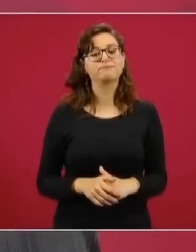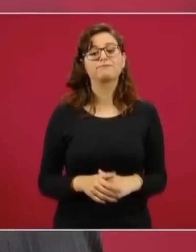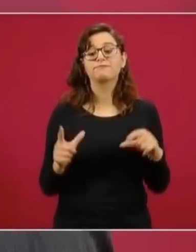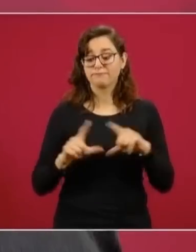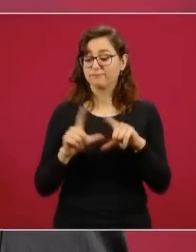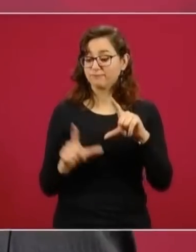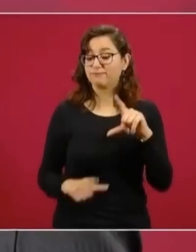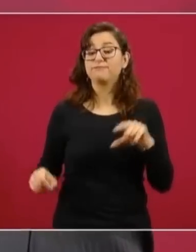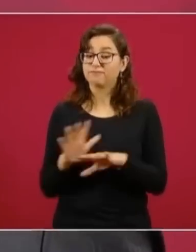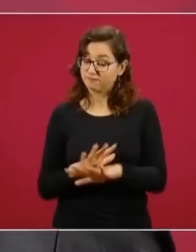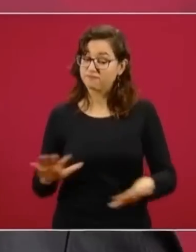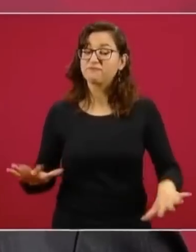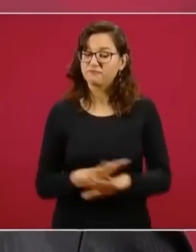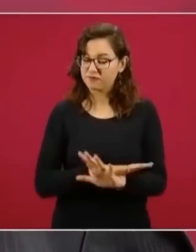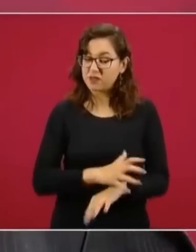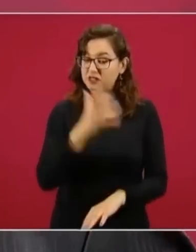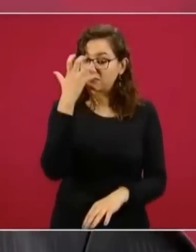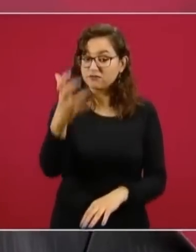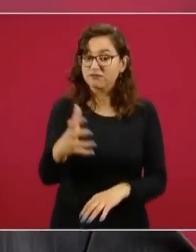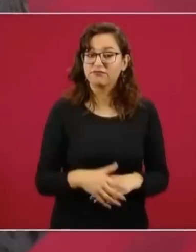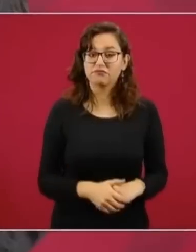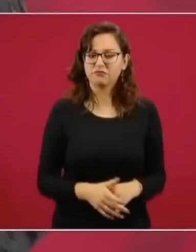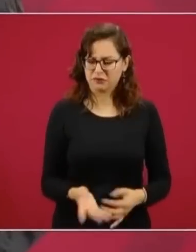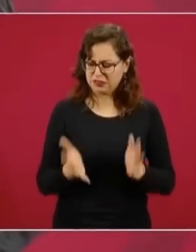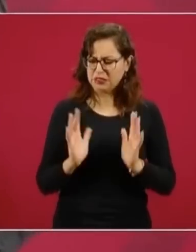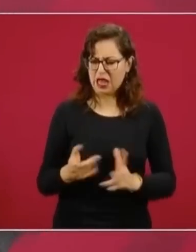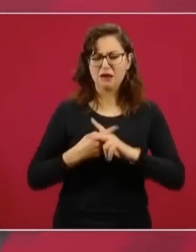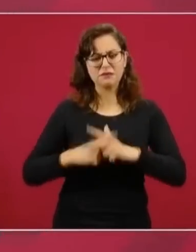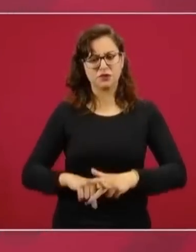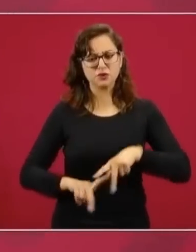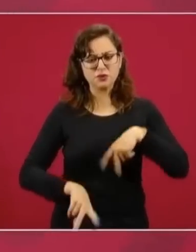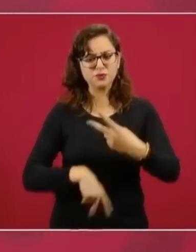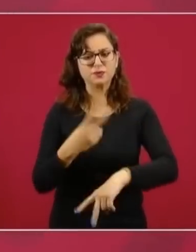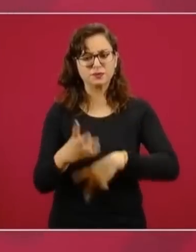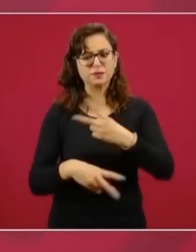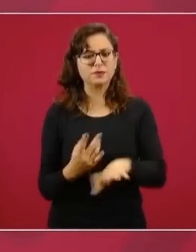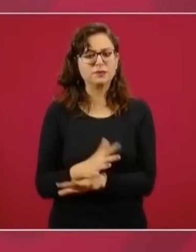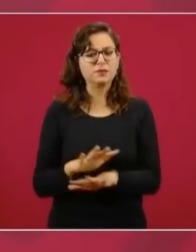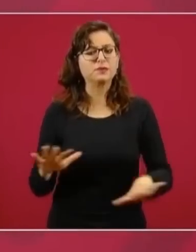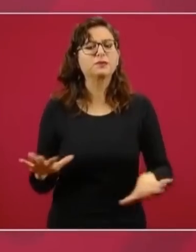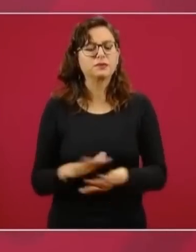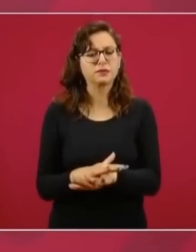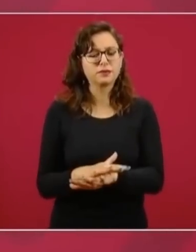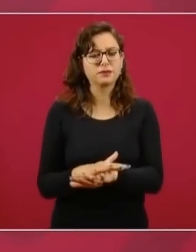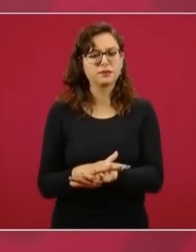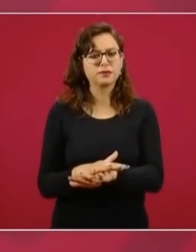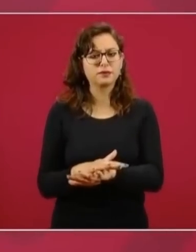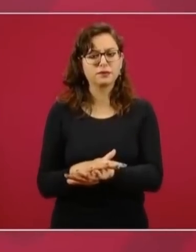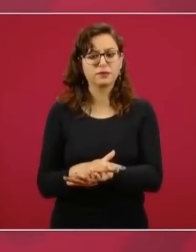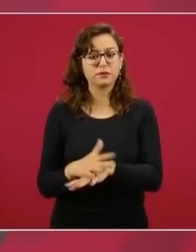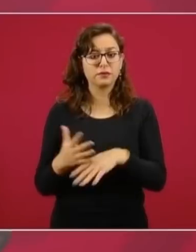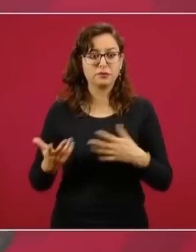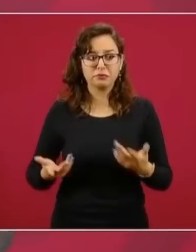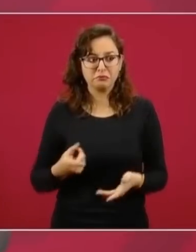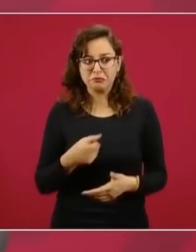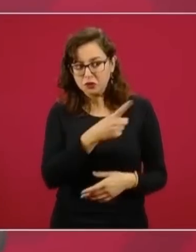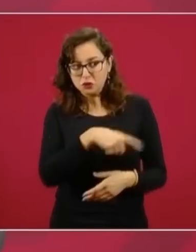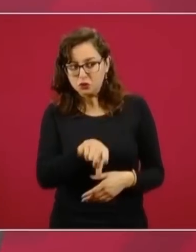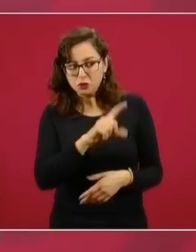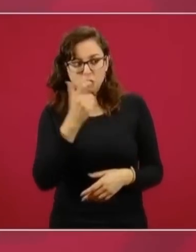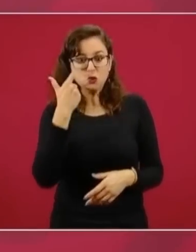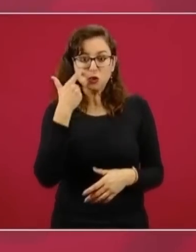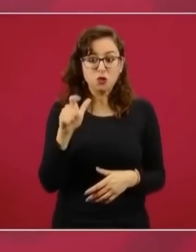transformación se va a llevar a cabo, se está llevando a cabo y el que no coincida